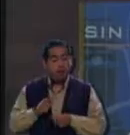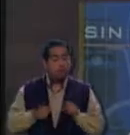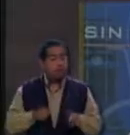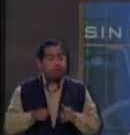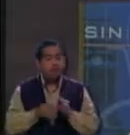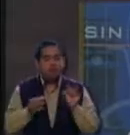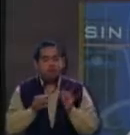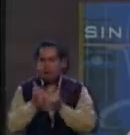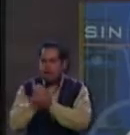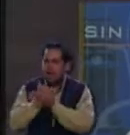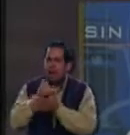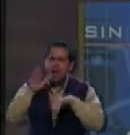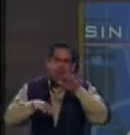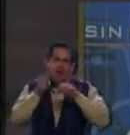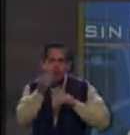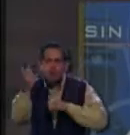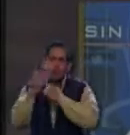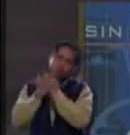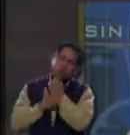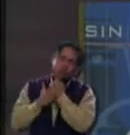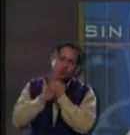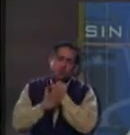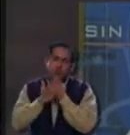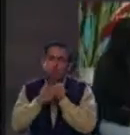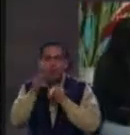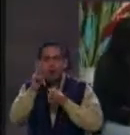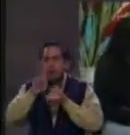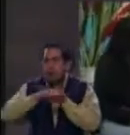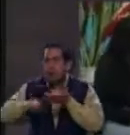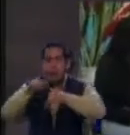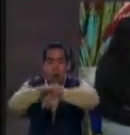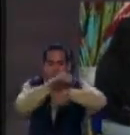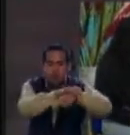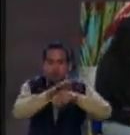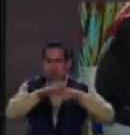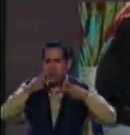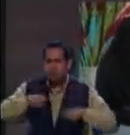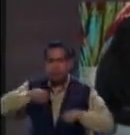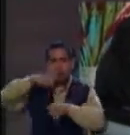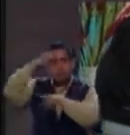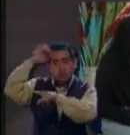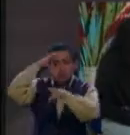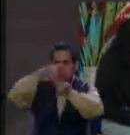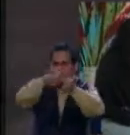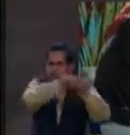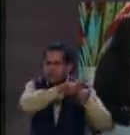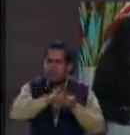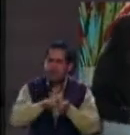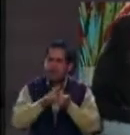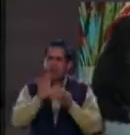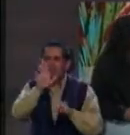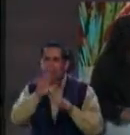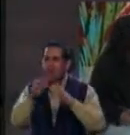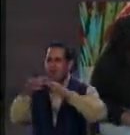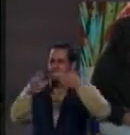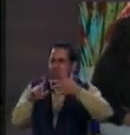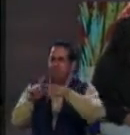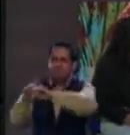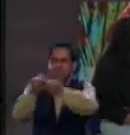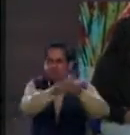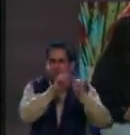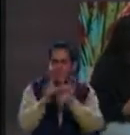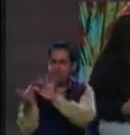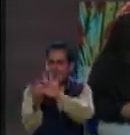encuentras, por ejemplo, el, pues no el apapacho, pero sí el apoyo de los amigos, de personas externas, que se hacen unas redes